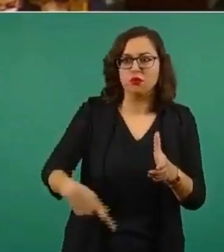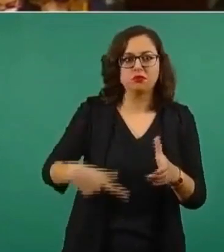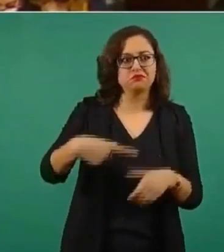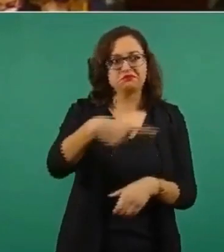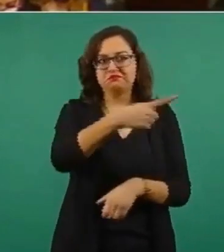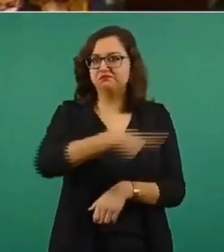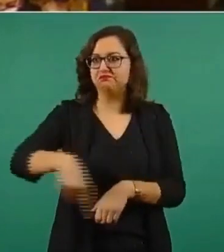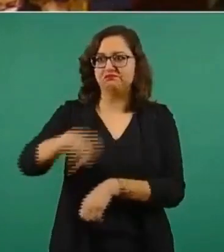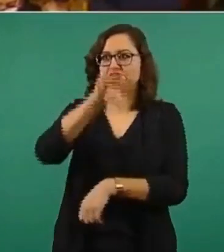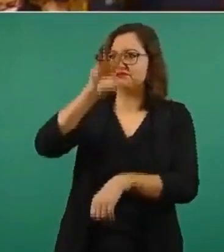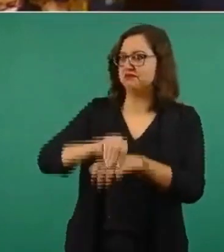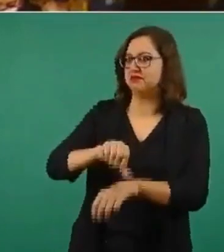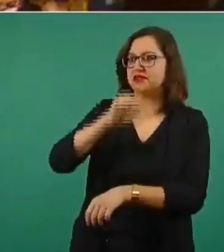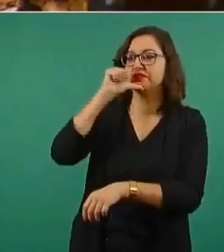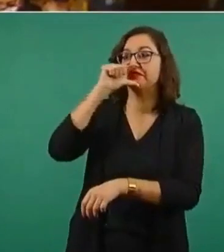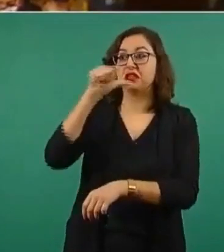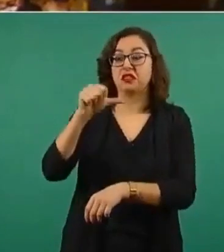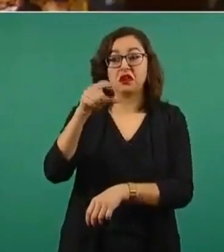financieras.